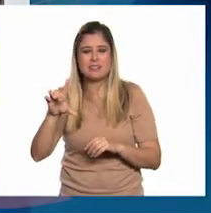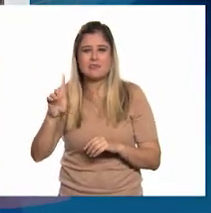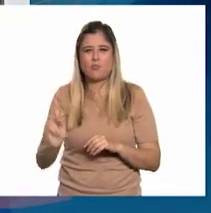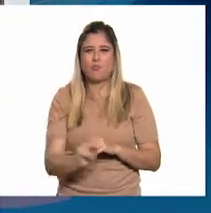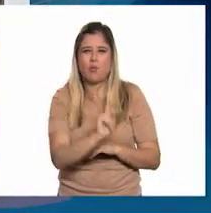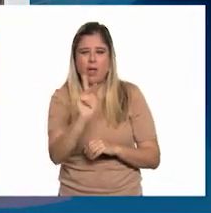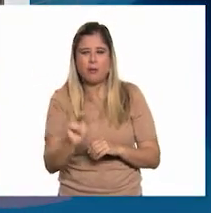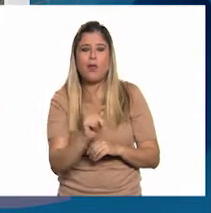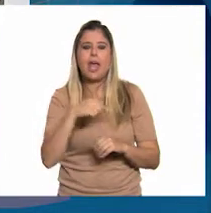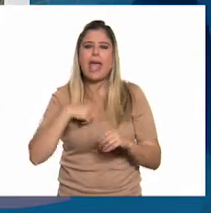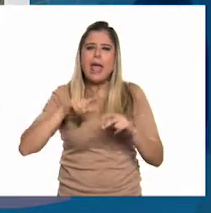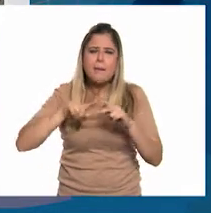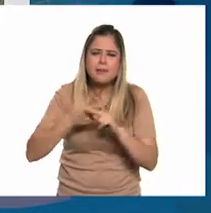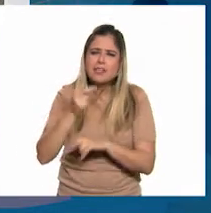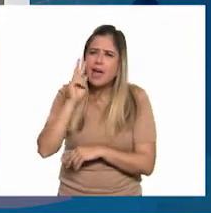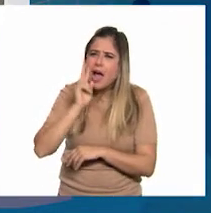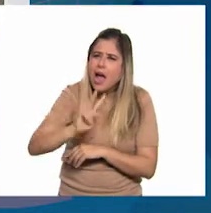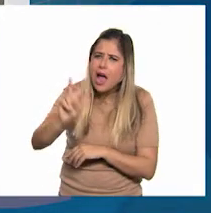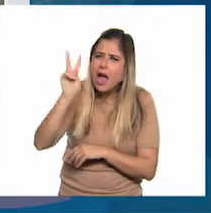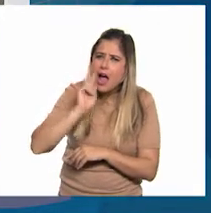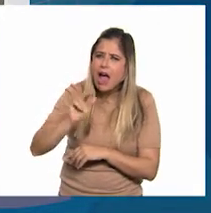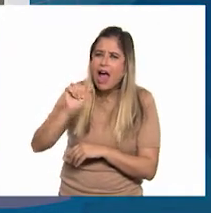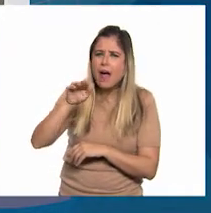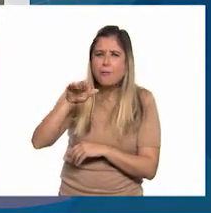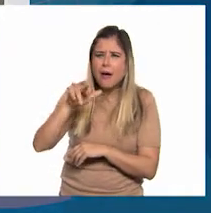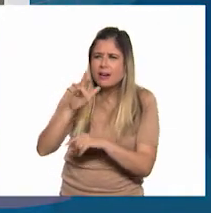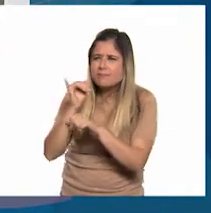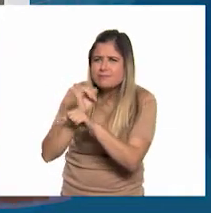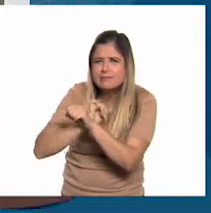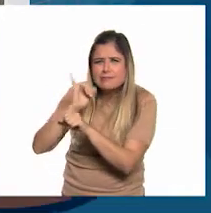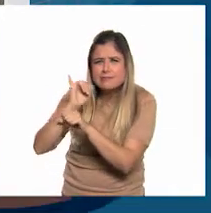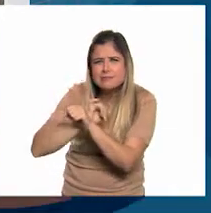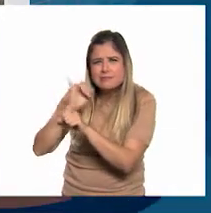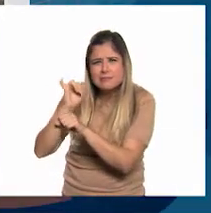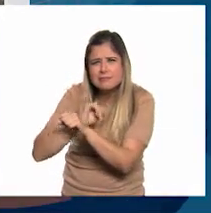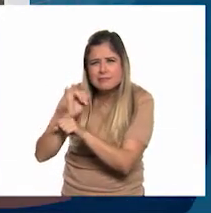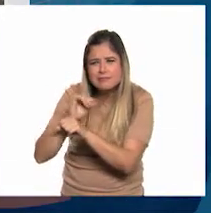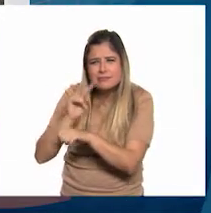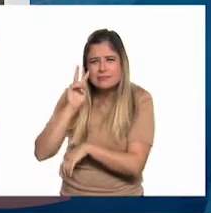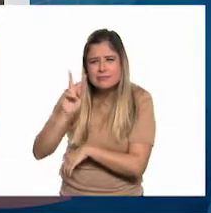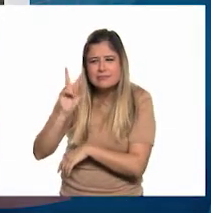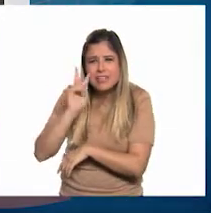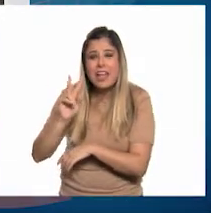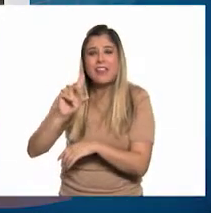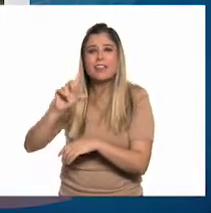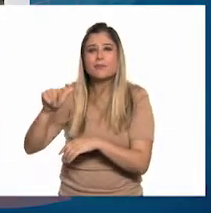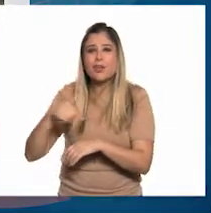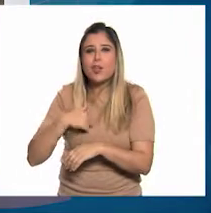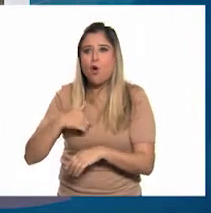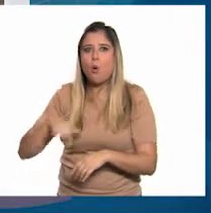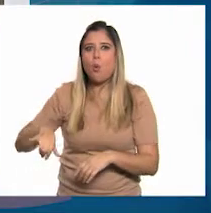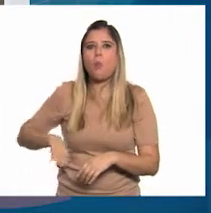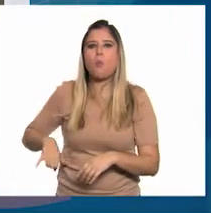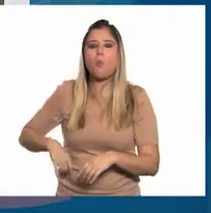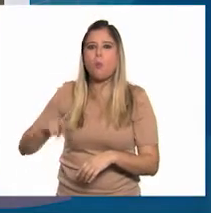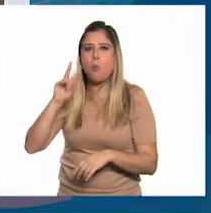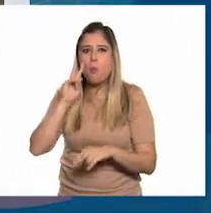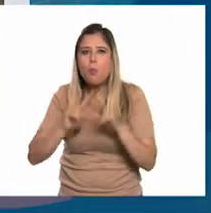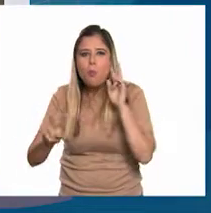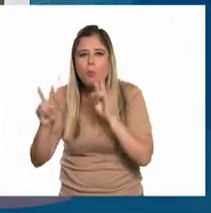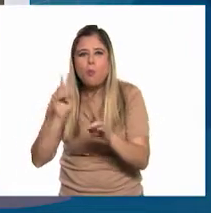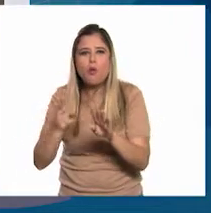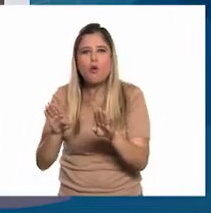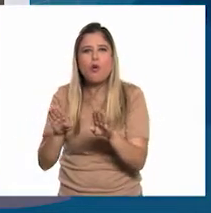empecé a ver lo del ámbar. Me empezó a hacer interesante ver